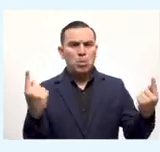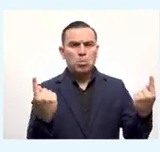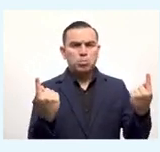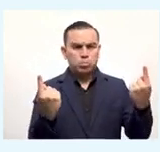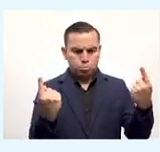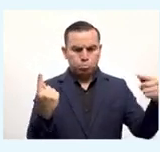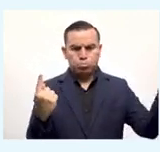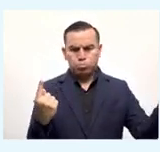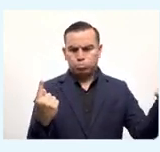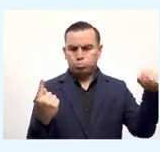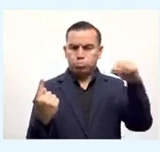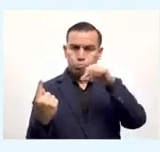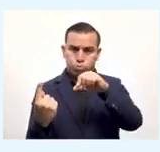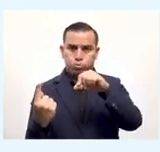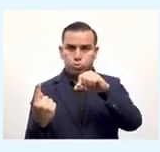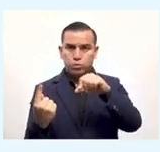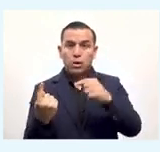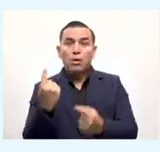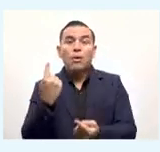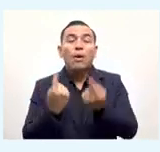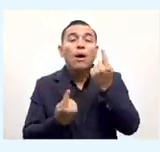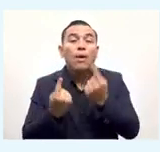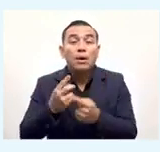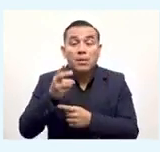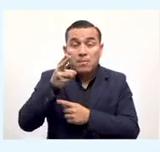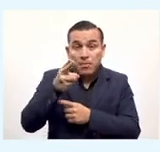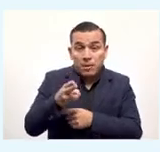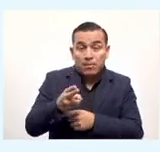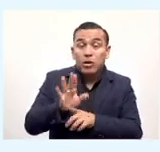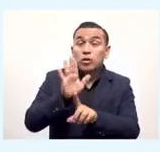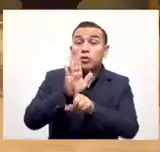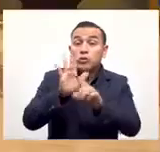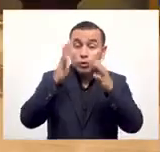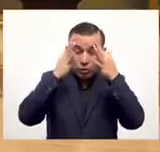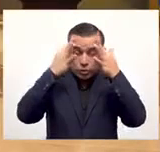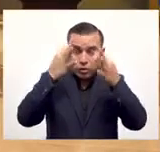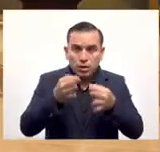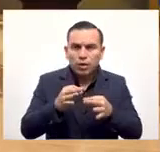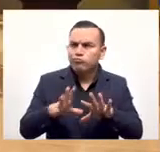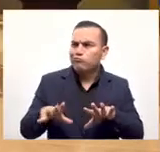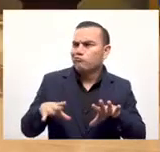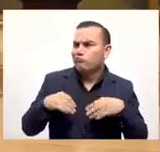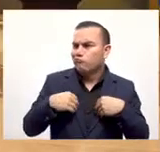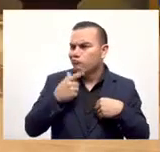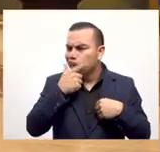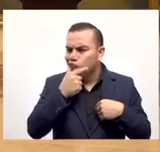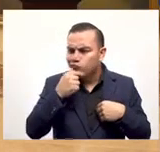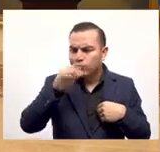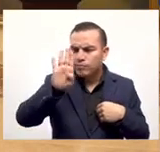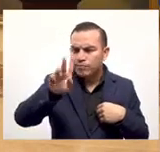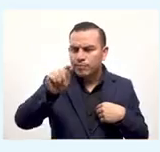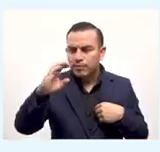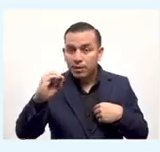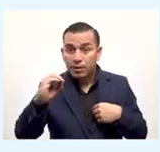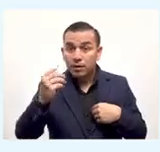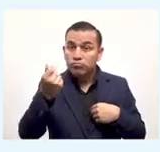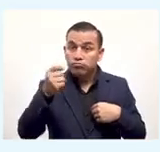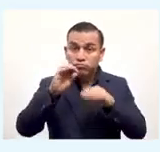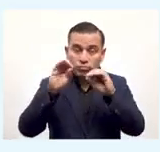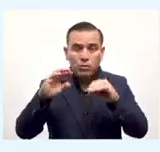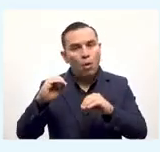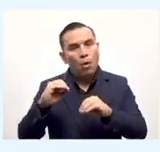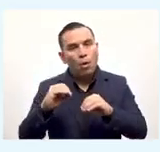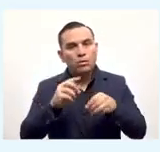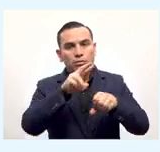enviarle los 30 dólares a Miguel Miguel selecciona como dijimos al inicio es totalmente opcional Miguel su opción es recibir dólares